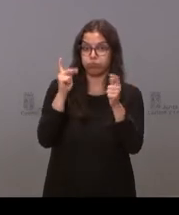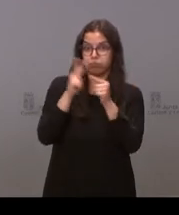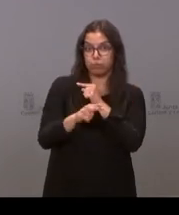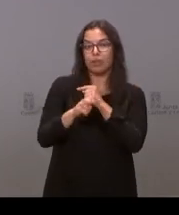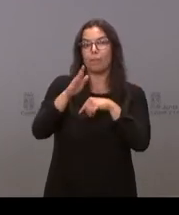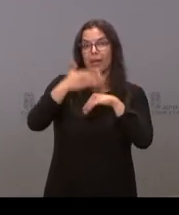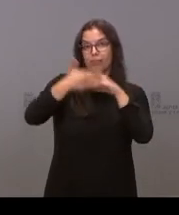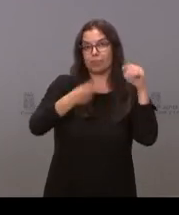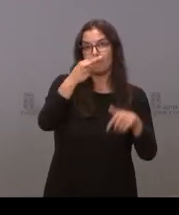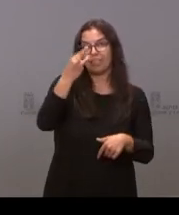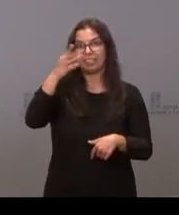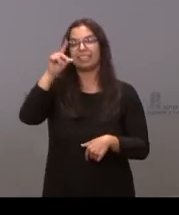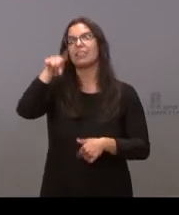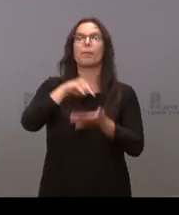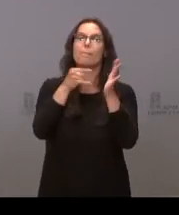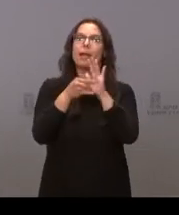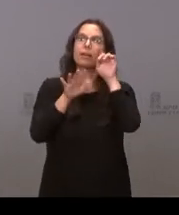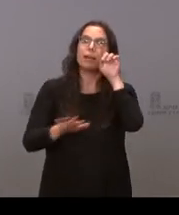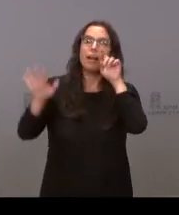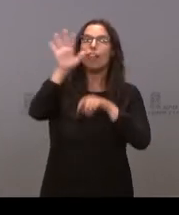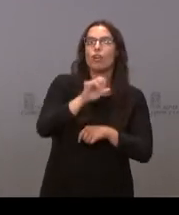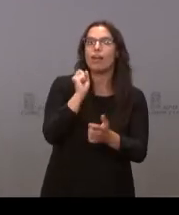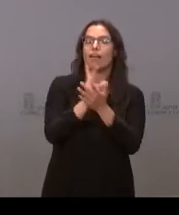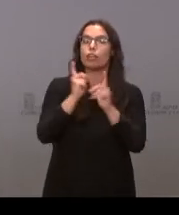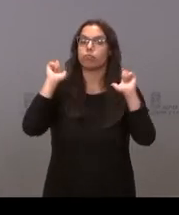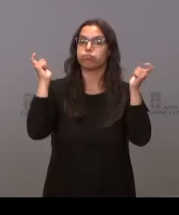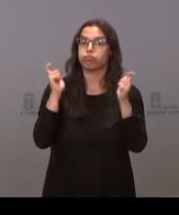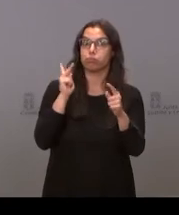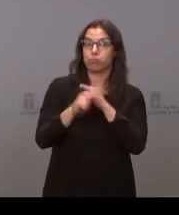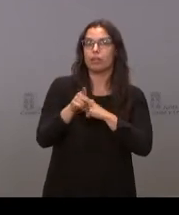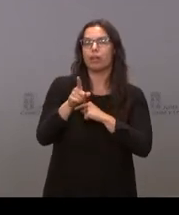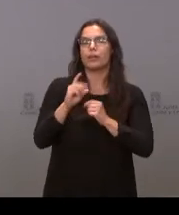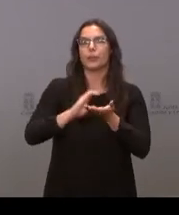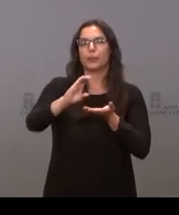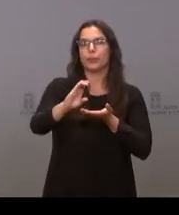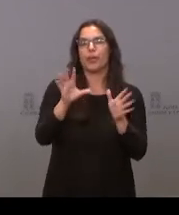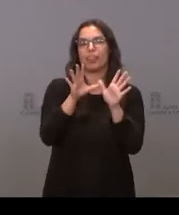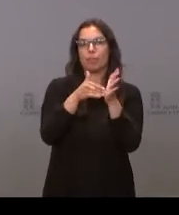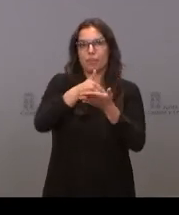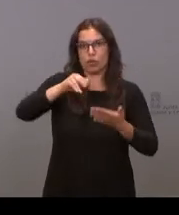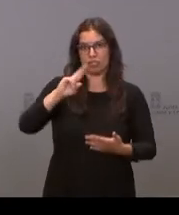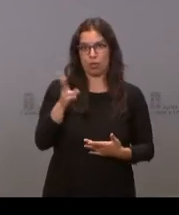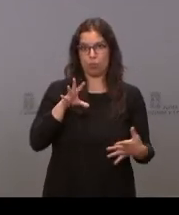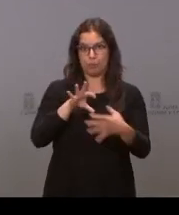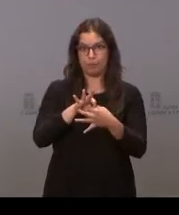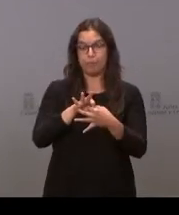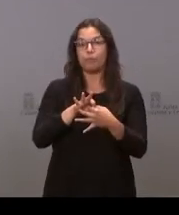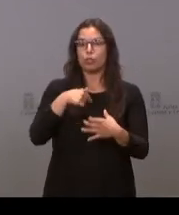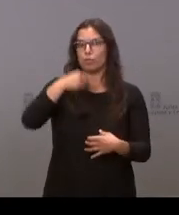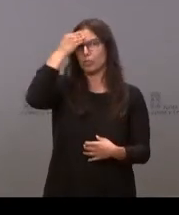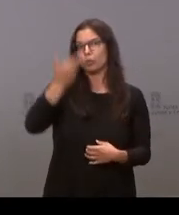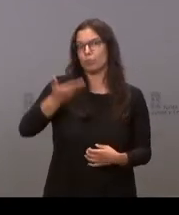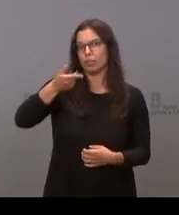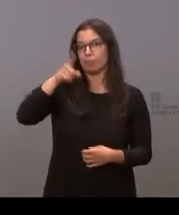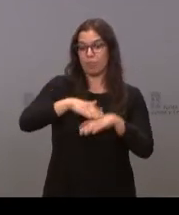ese Plan Nacional de Reto Demográfico con un aporte, con una dotación de 10.000 millones de euros. Creo que también es muy importante